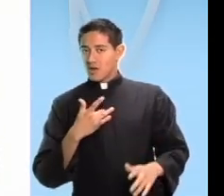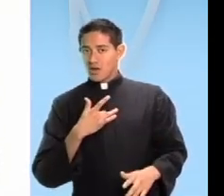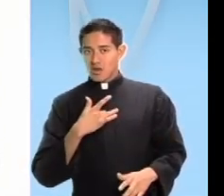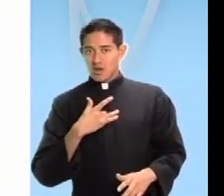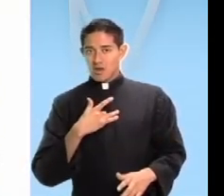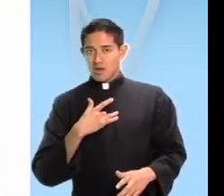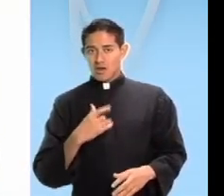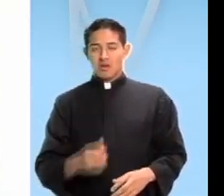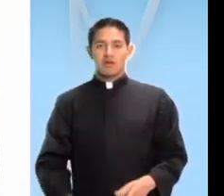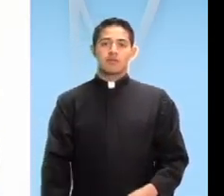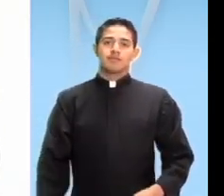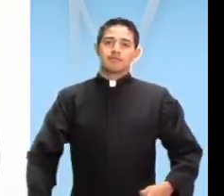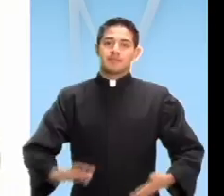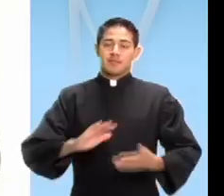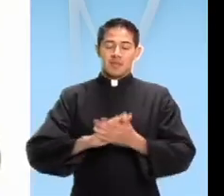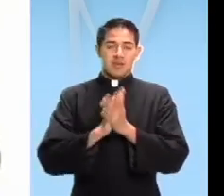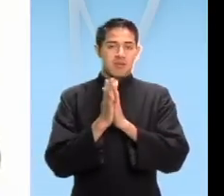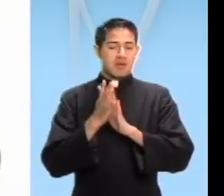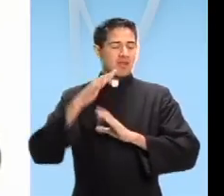cambiara su vida.